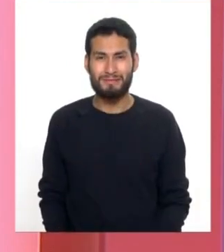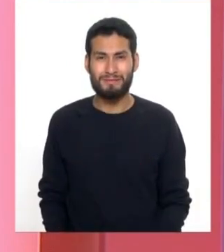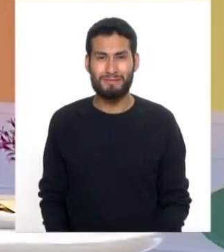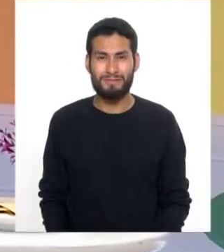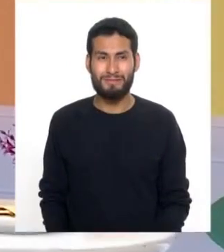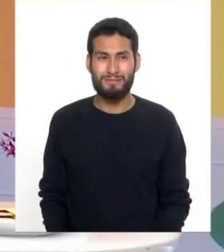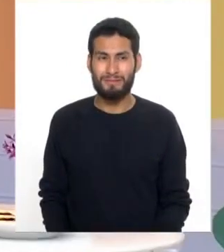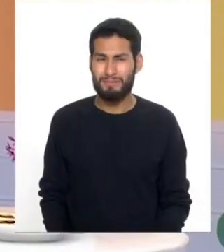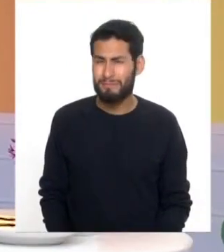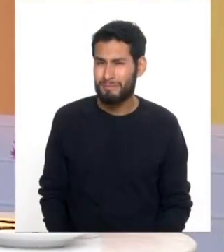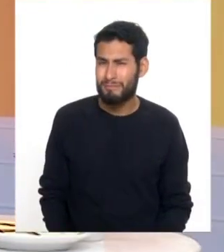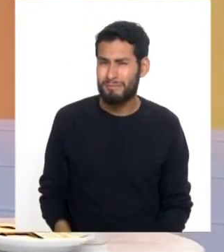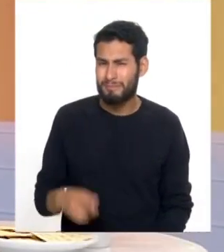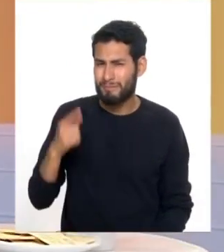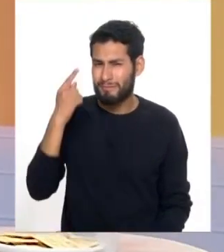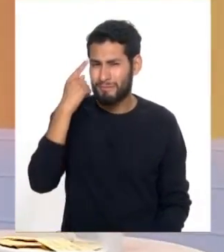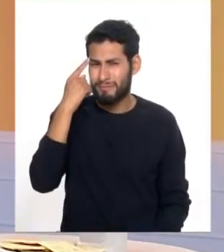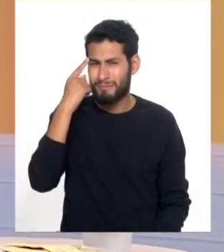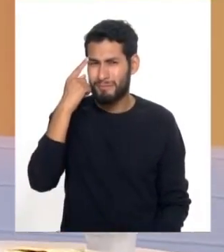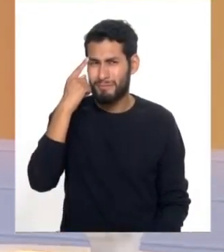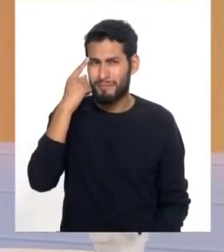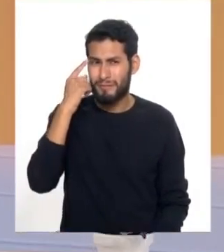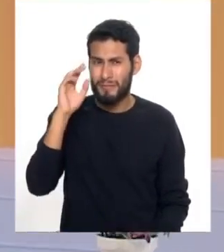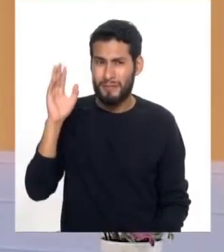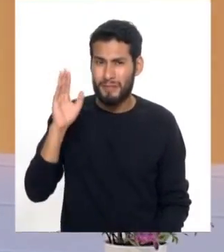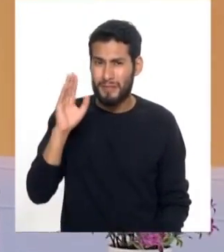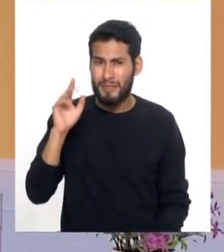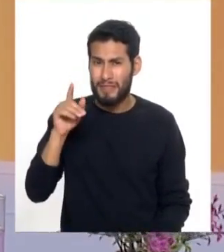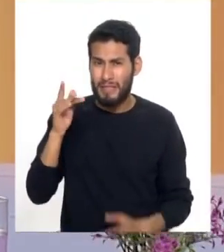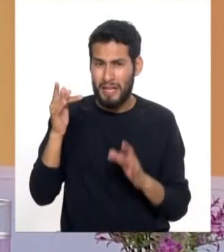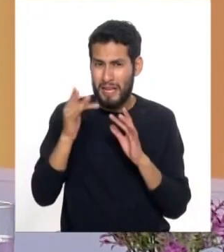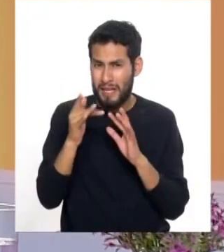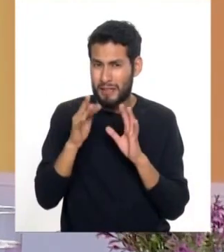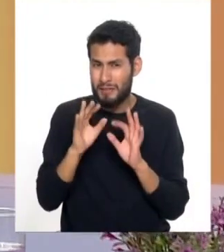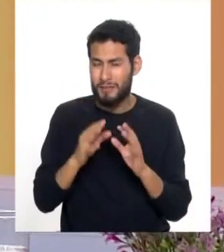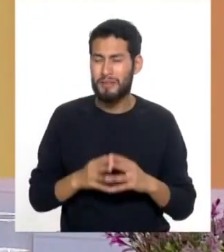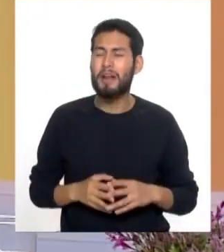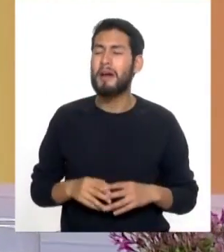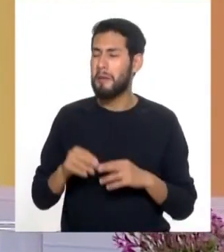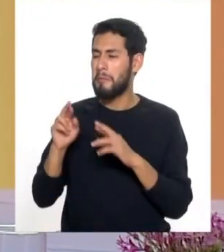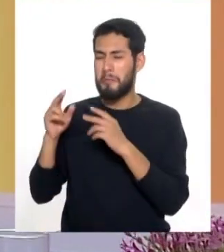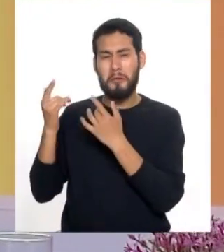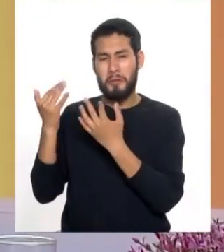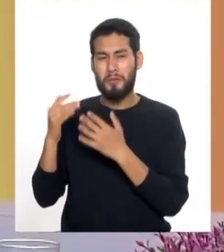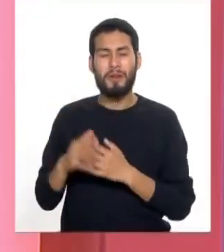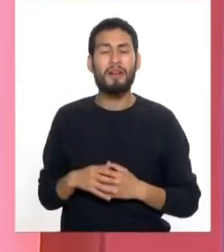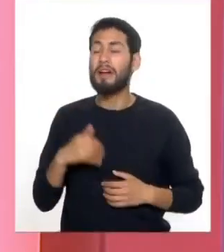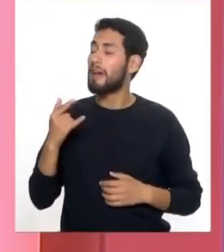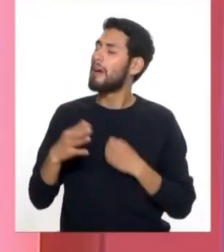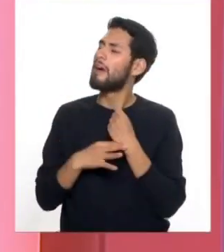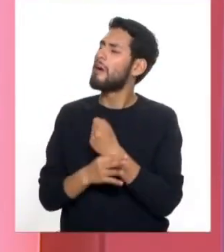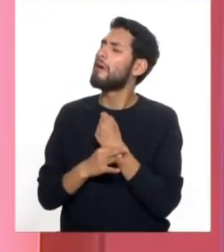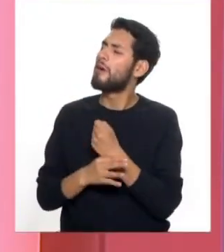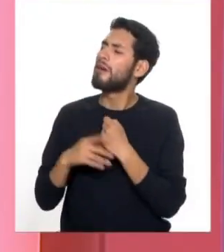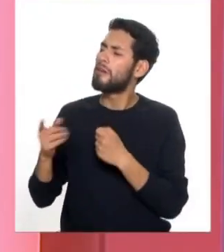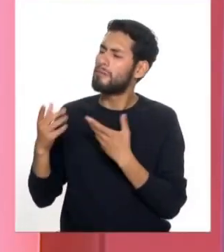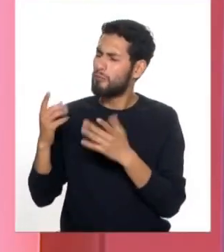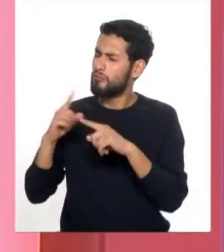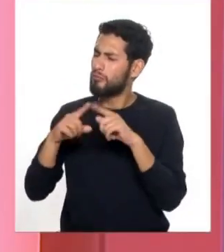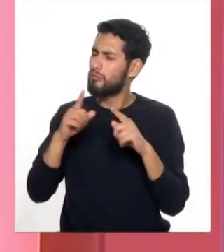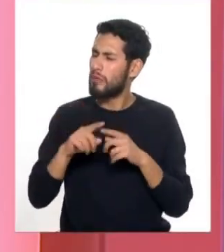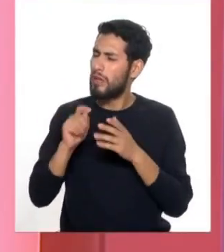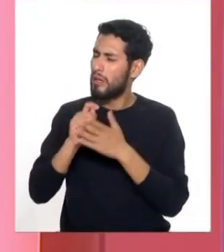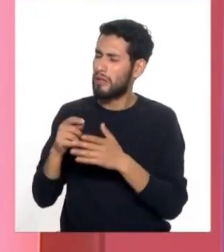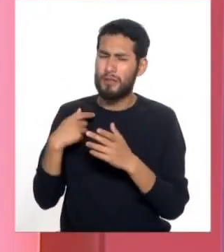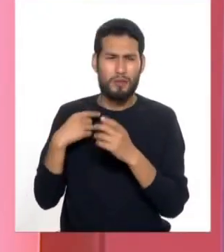Vamos a esperar a Carmen. Parece que está en línea. Doctora, y hablando de estos diversos tratamientos que tenemos, porque también tenemos